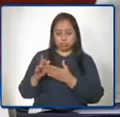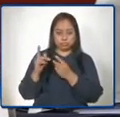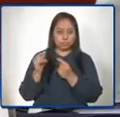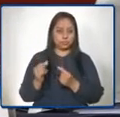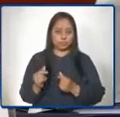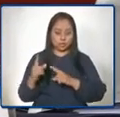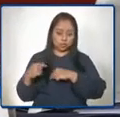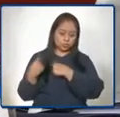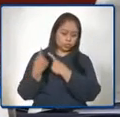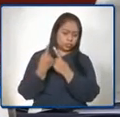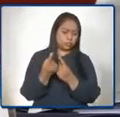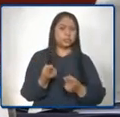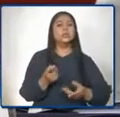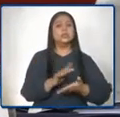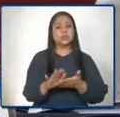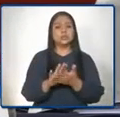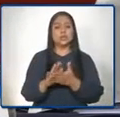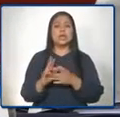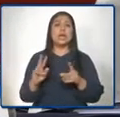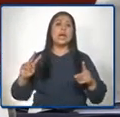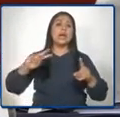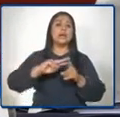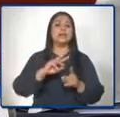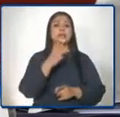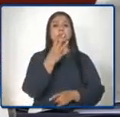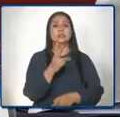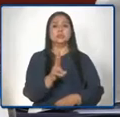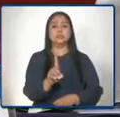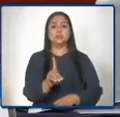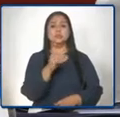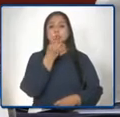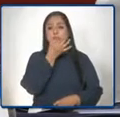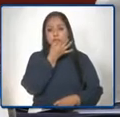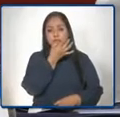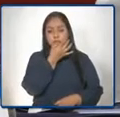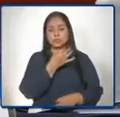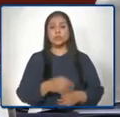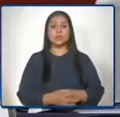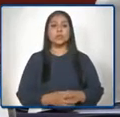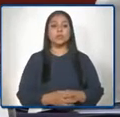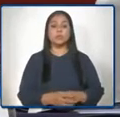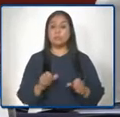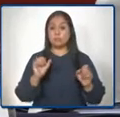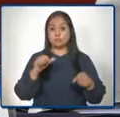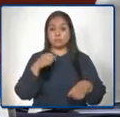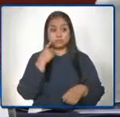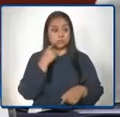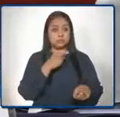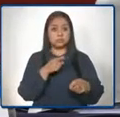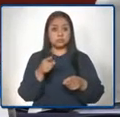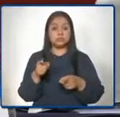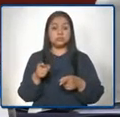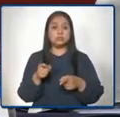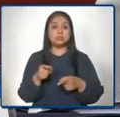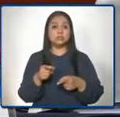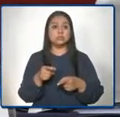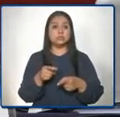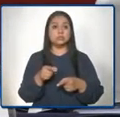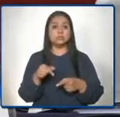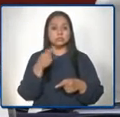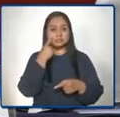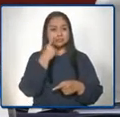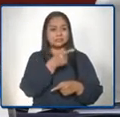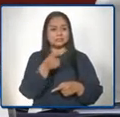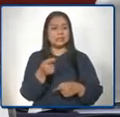la institución al treinta y uno de agosto podemos ver que pese a las